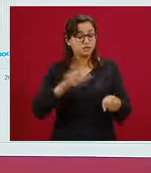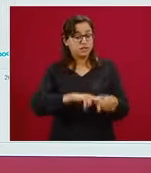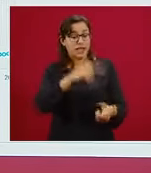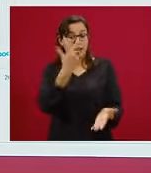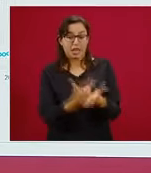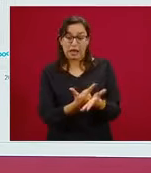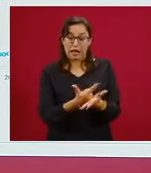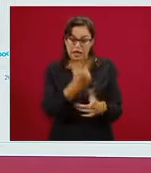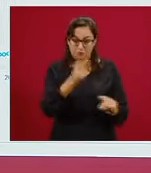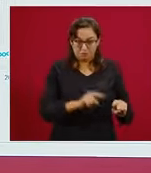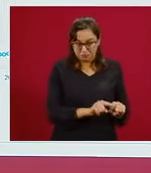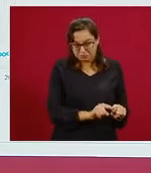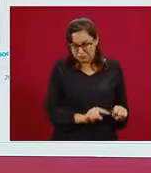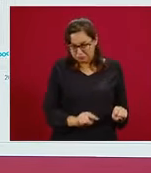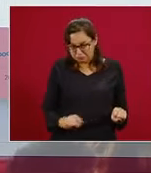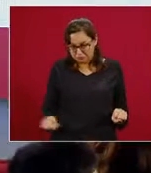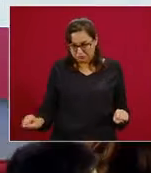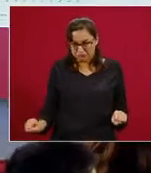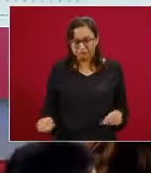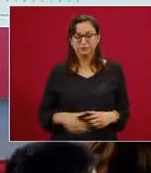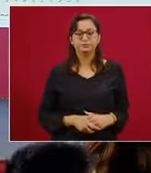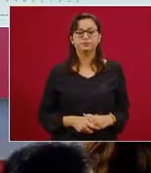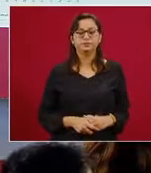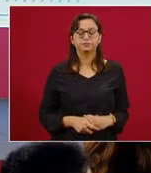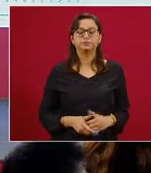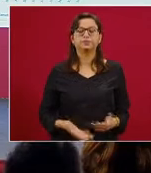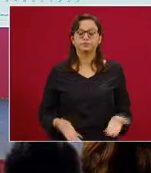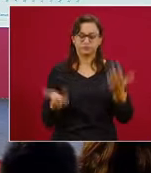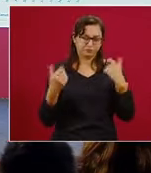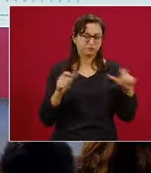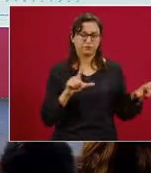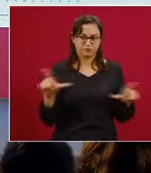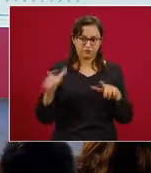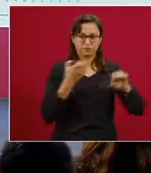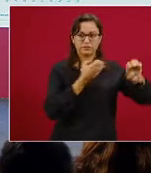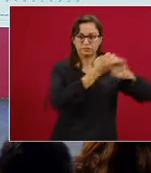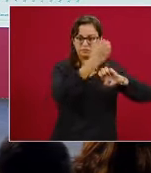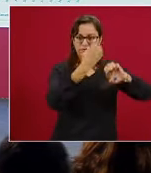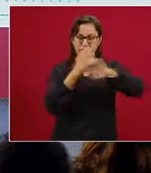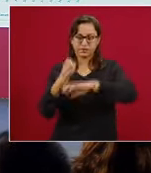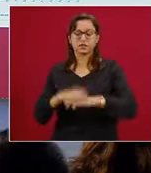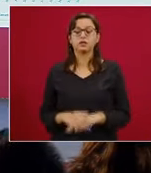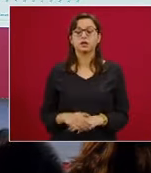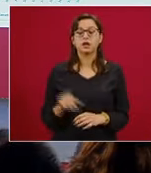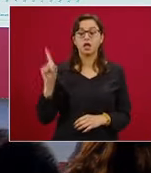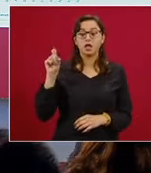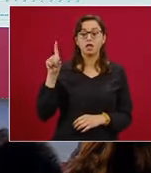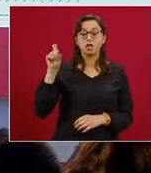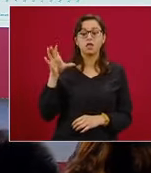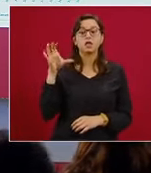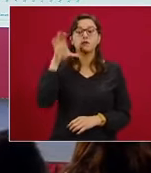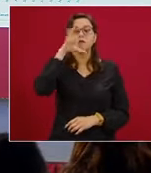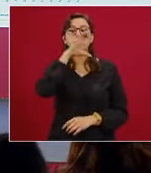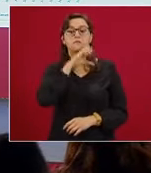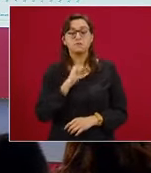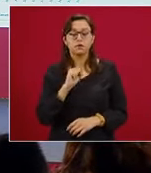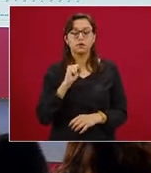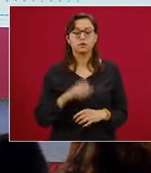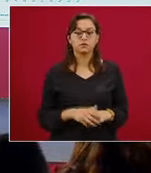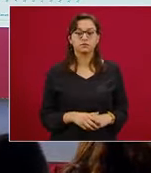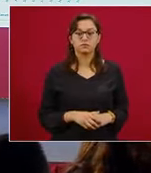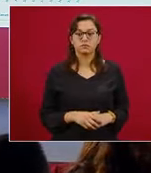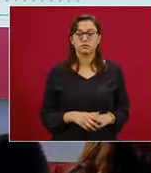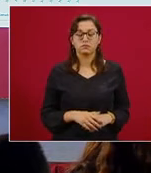% del total. Vámonos ahora sí una tras otra por los estados. Aguascalientes. Aguascalientes tuvo este